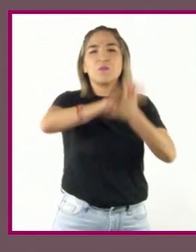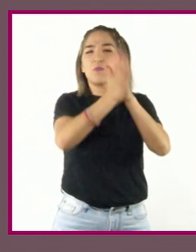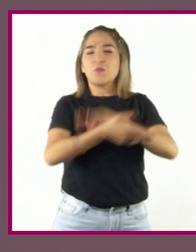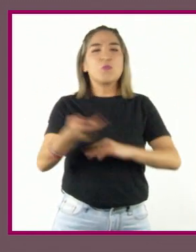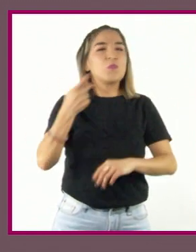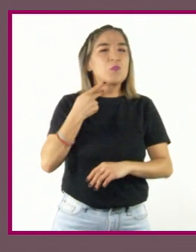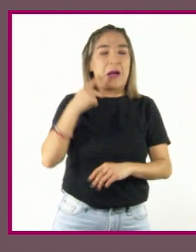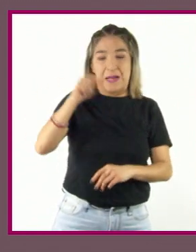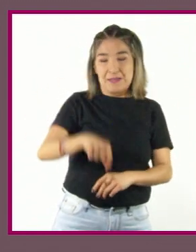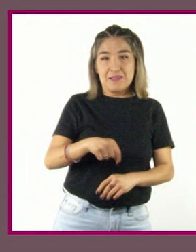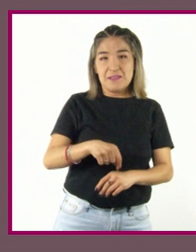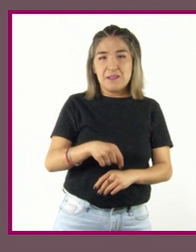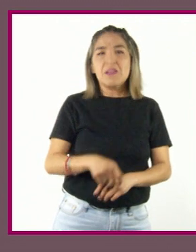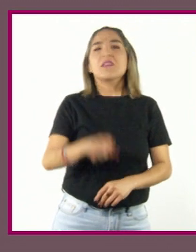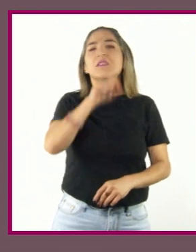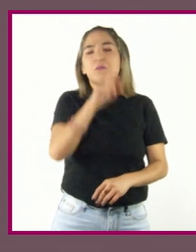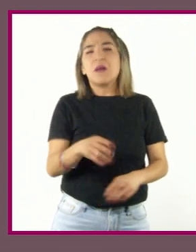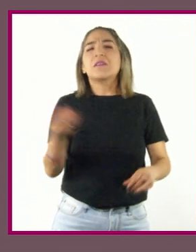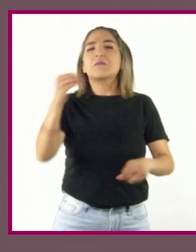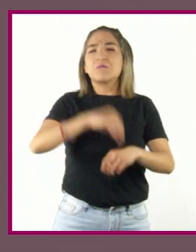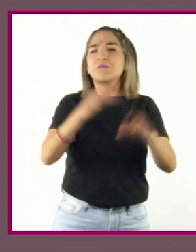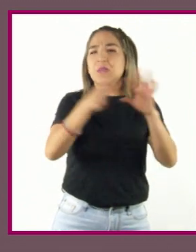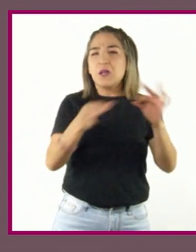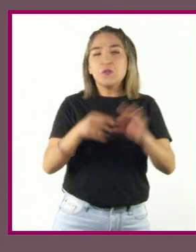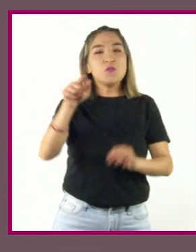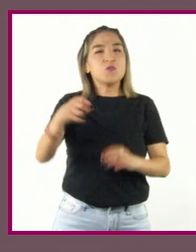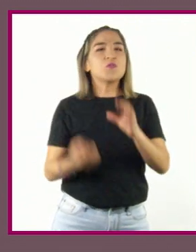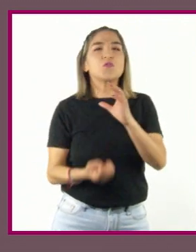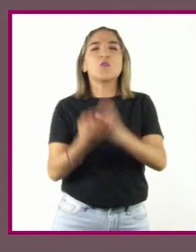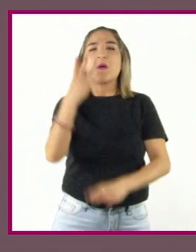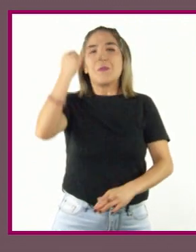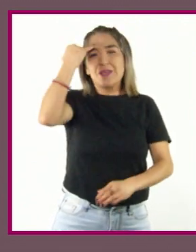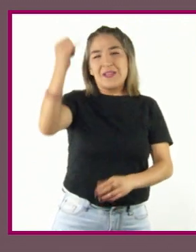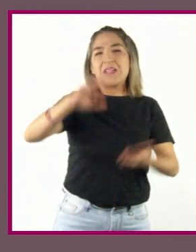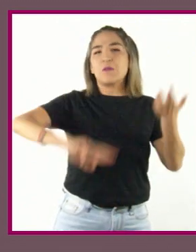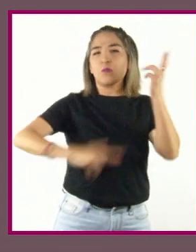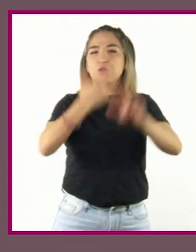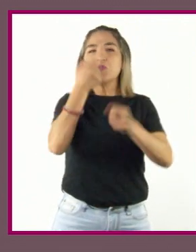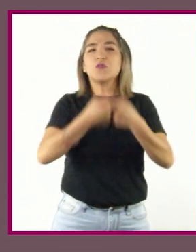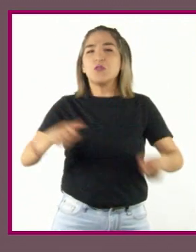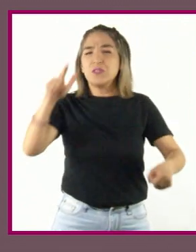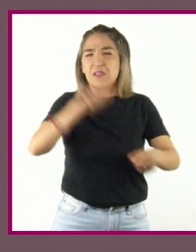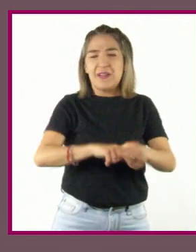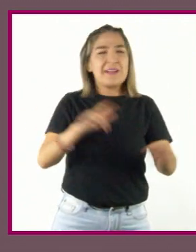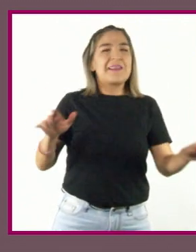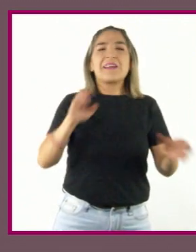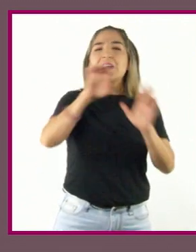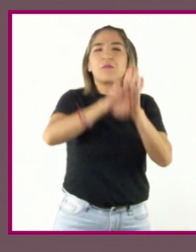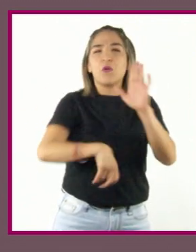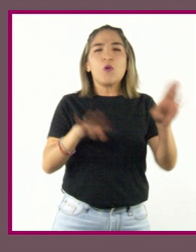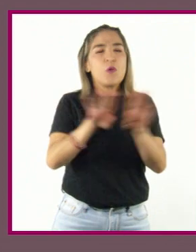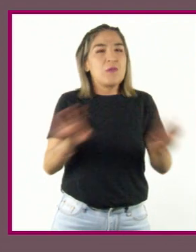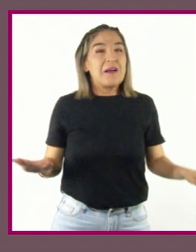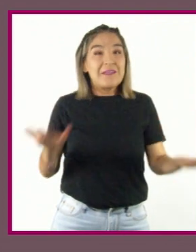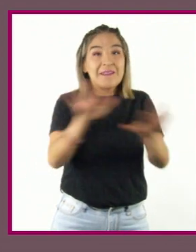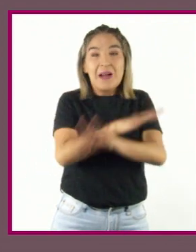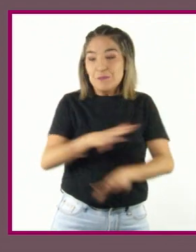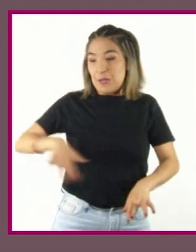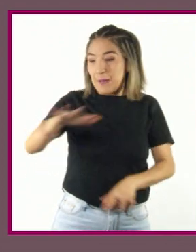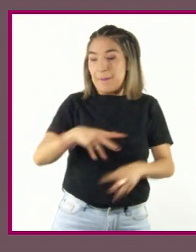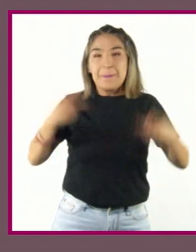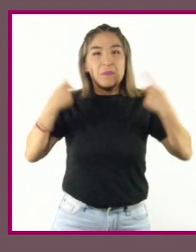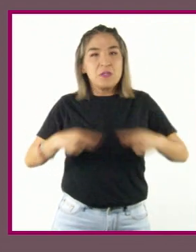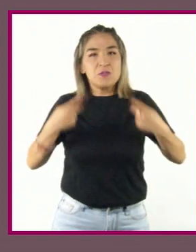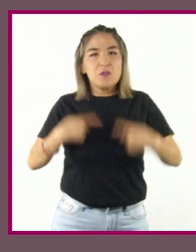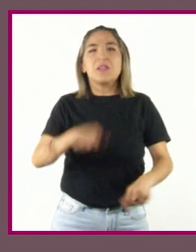del país, agregando poco después la idea de una revolución social, es decir, de una transformación de la sociedad y